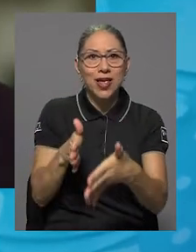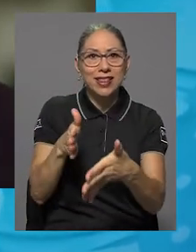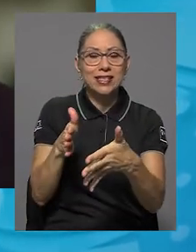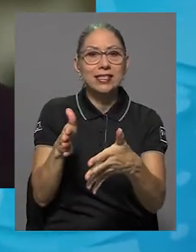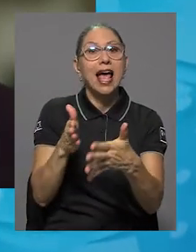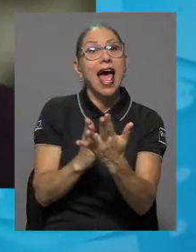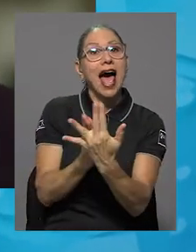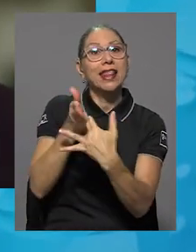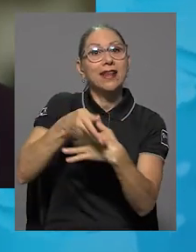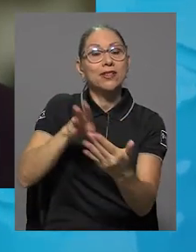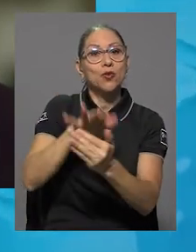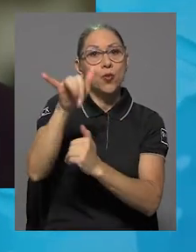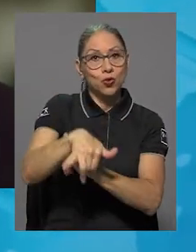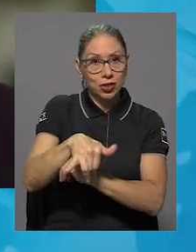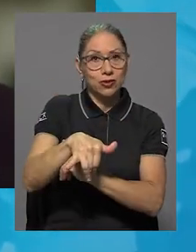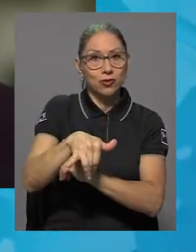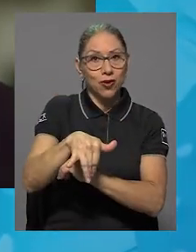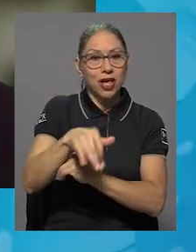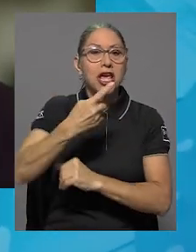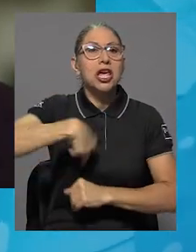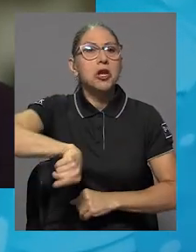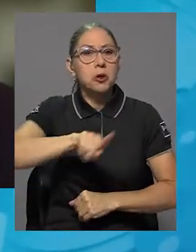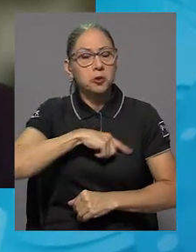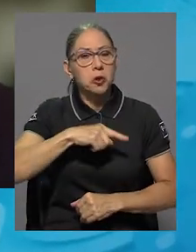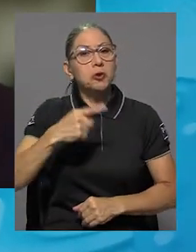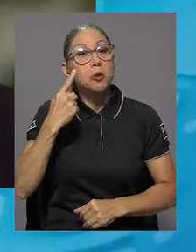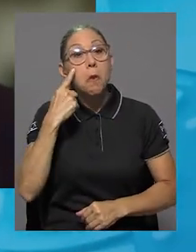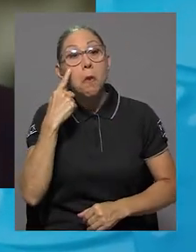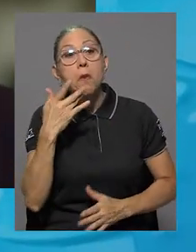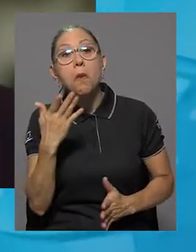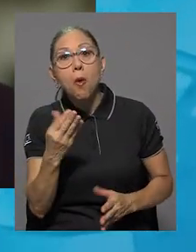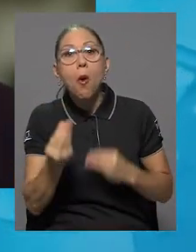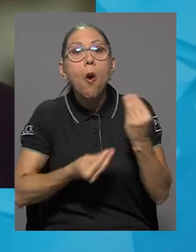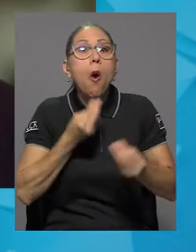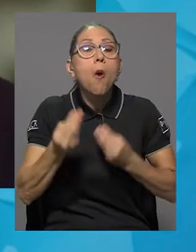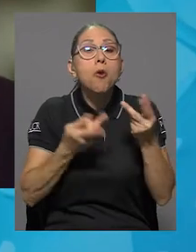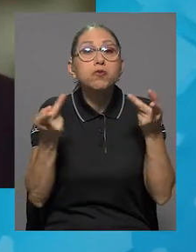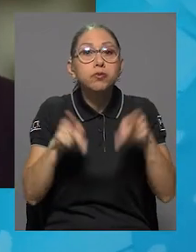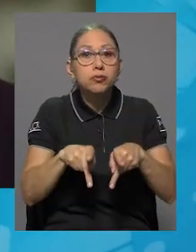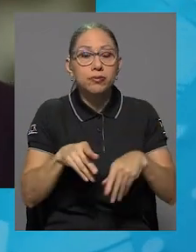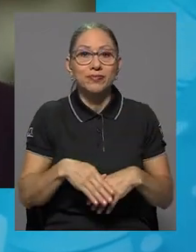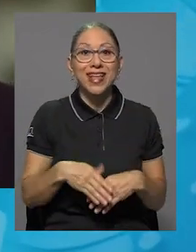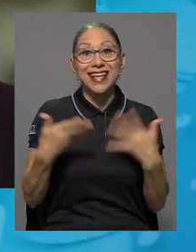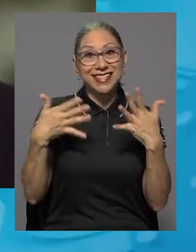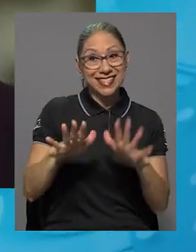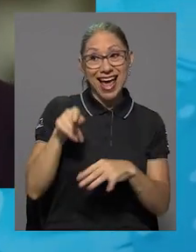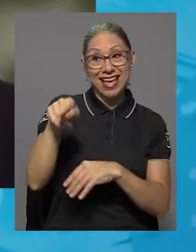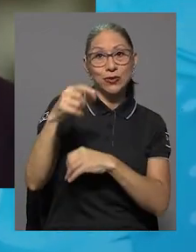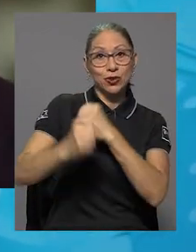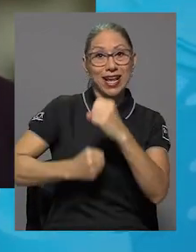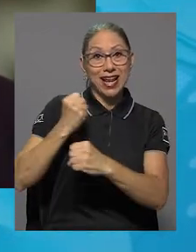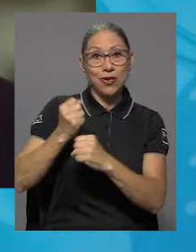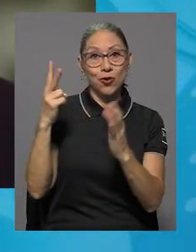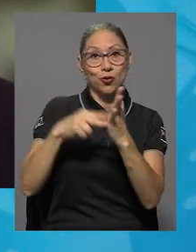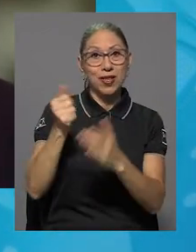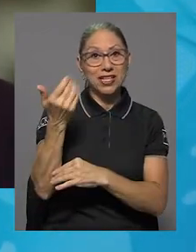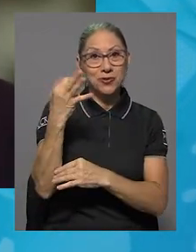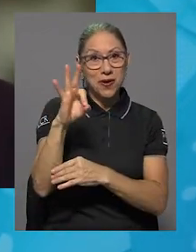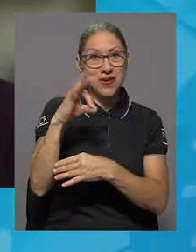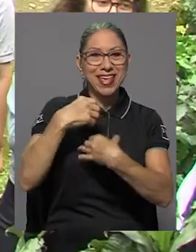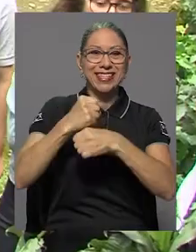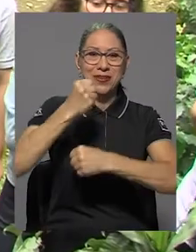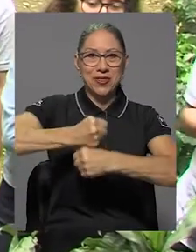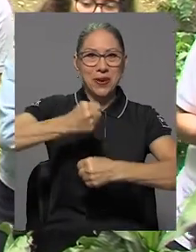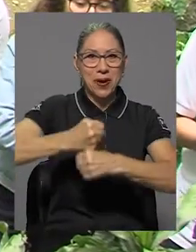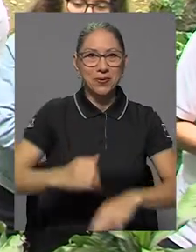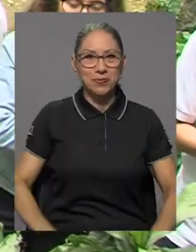que desarrollaron y nosotros fuimos a ver cómo les había ido con eso. Entonces, digamos, ya ellos en 2019 hicieron ese trabajo.